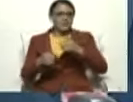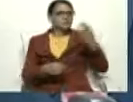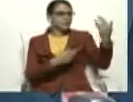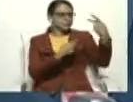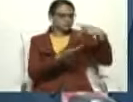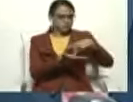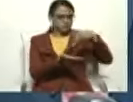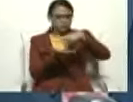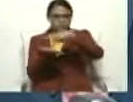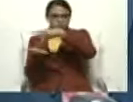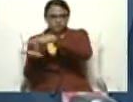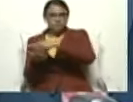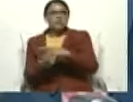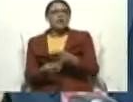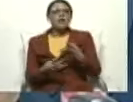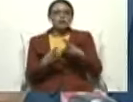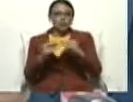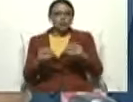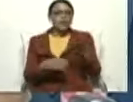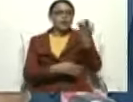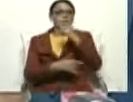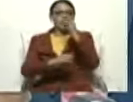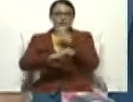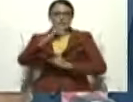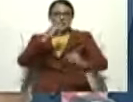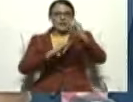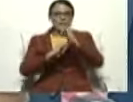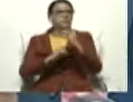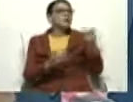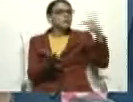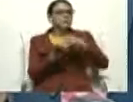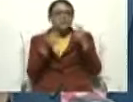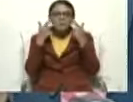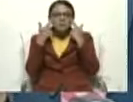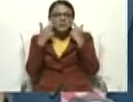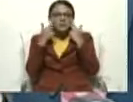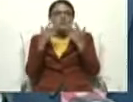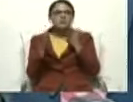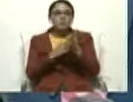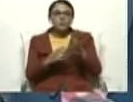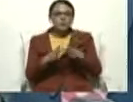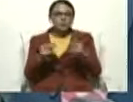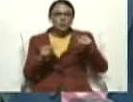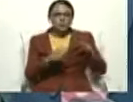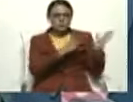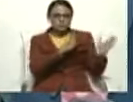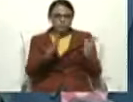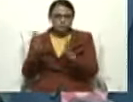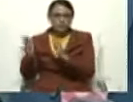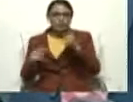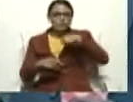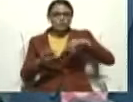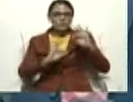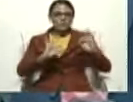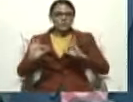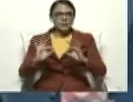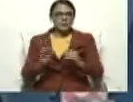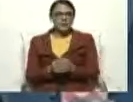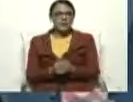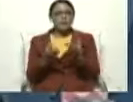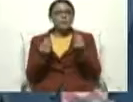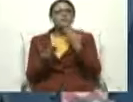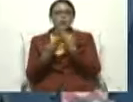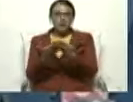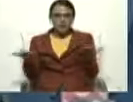internacional que está pendiente, pues, de toda esta información que damos aquí. ...y muchas